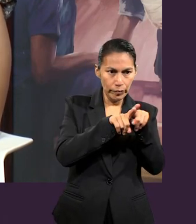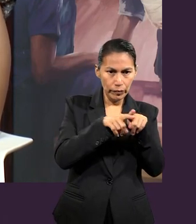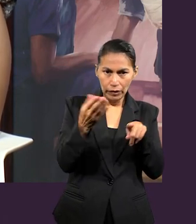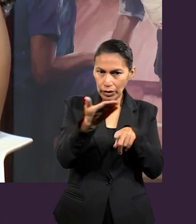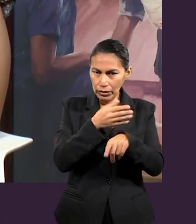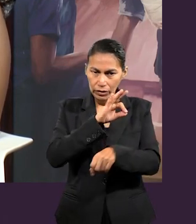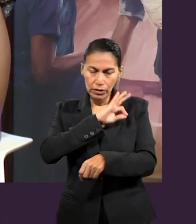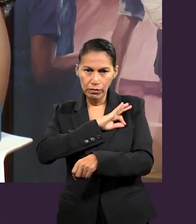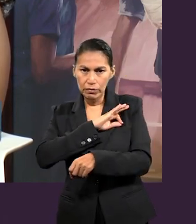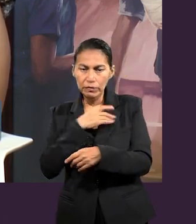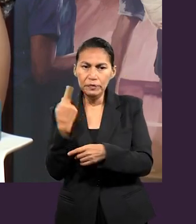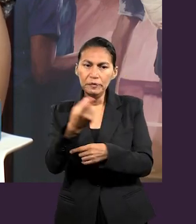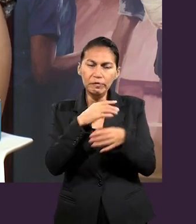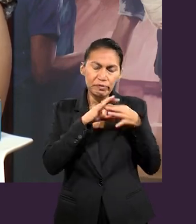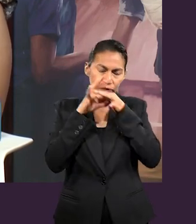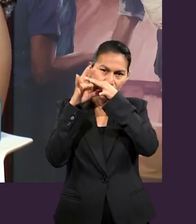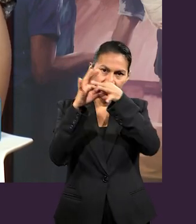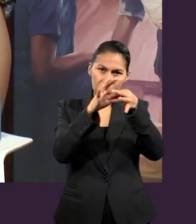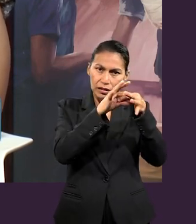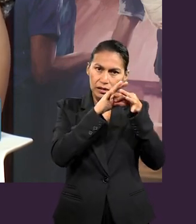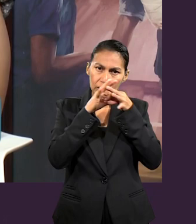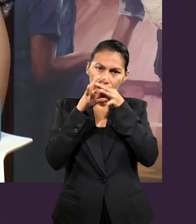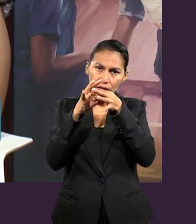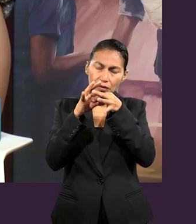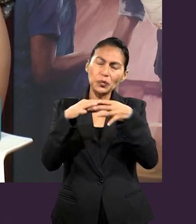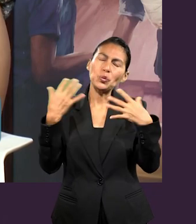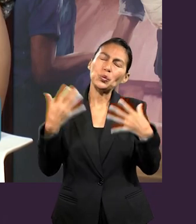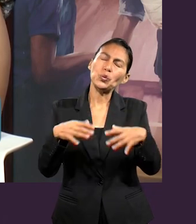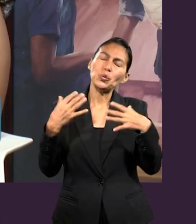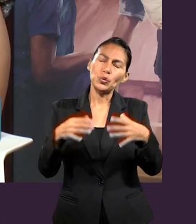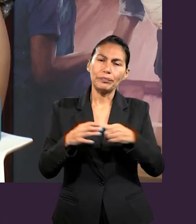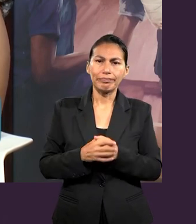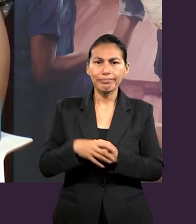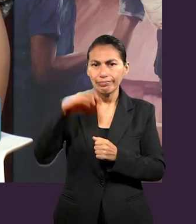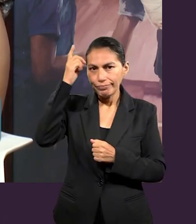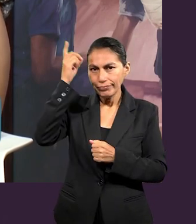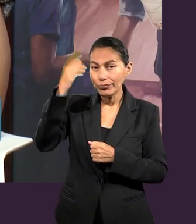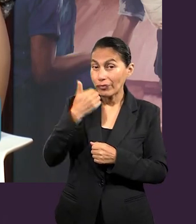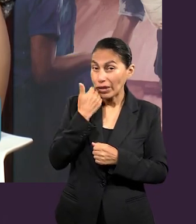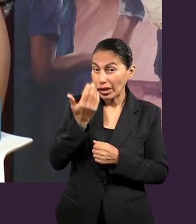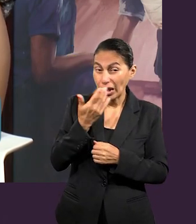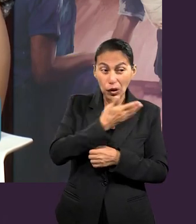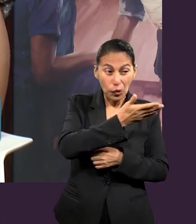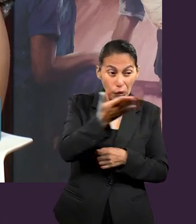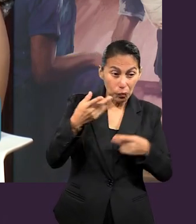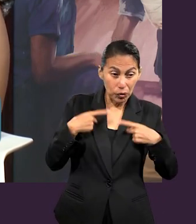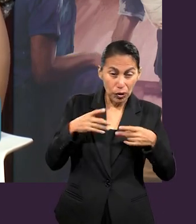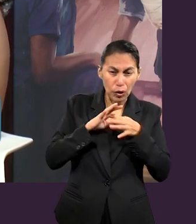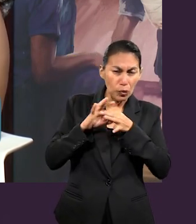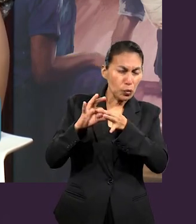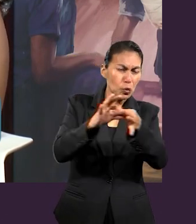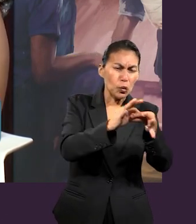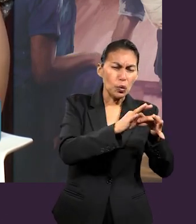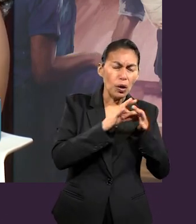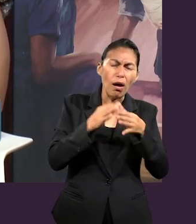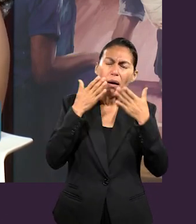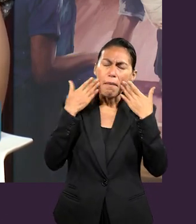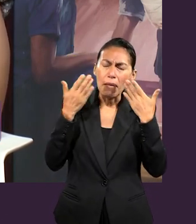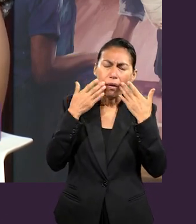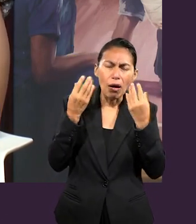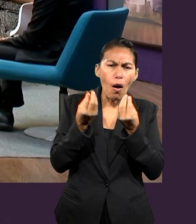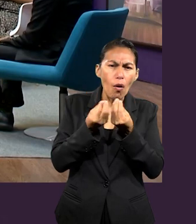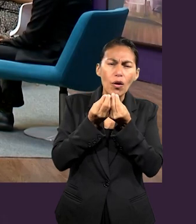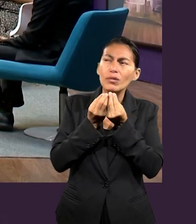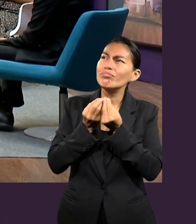entre los hermanos de fe, ¿no? O sea, va más allá porque al final de cuentas lo que Dios quiere, pues es una iglesia unida, un pueblo unido para